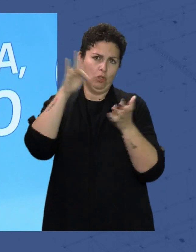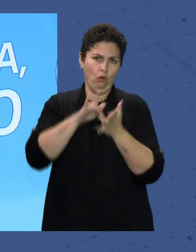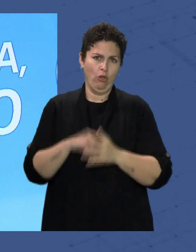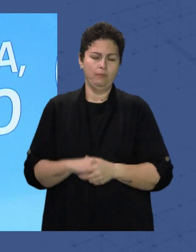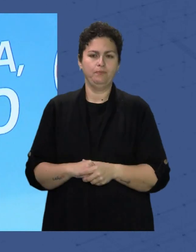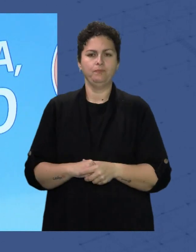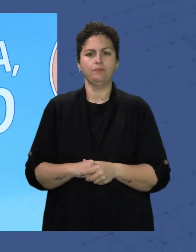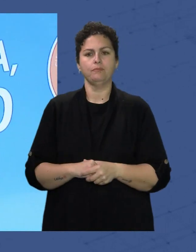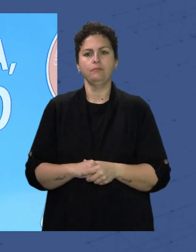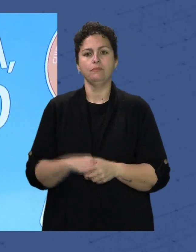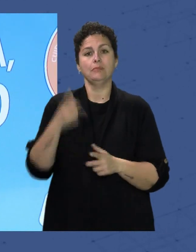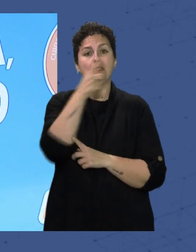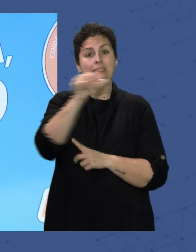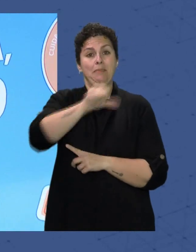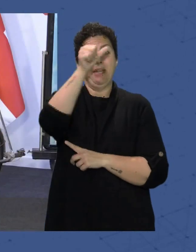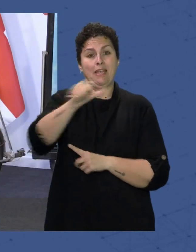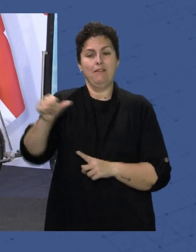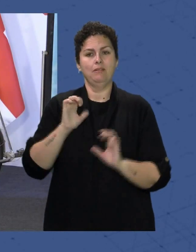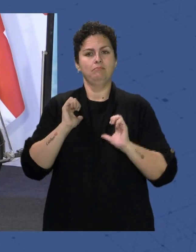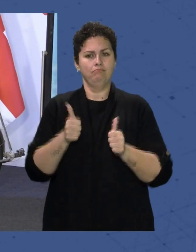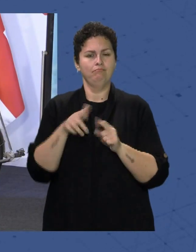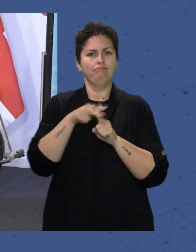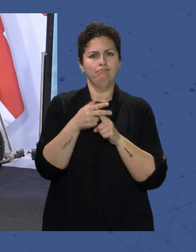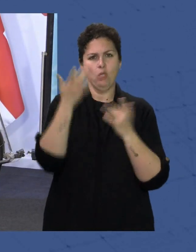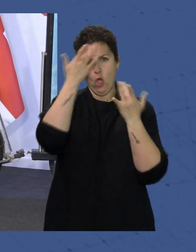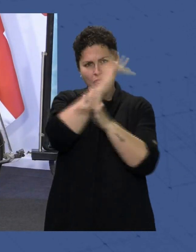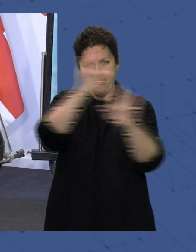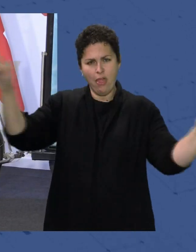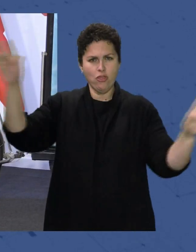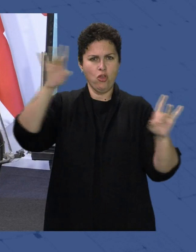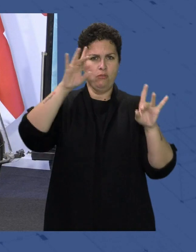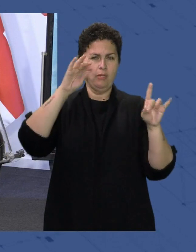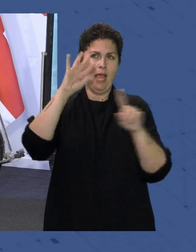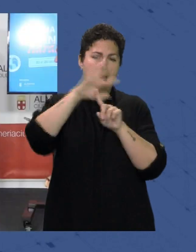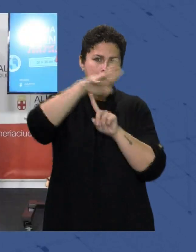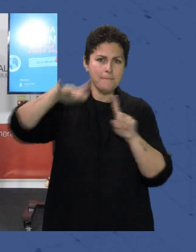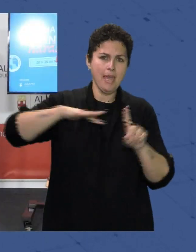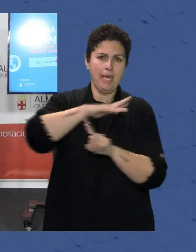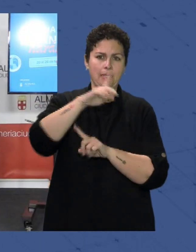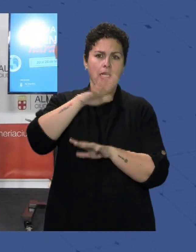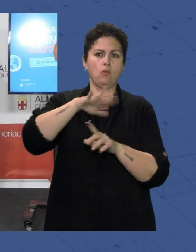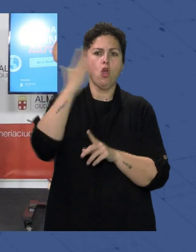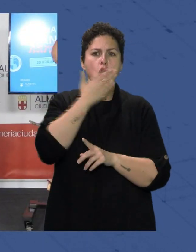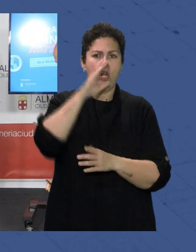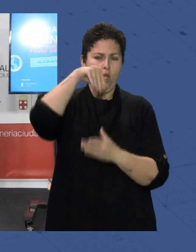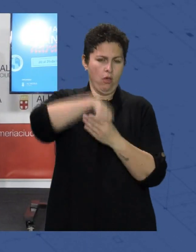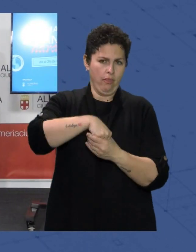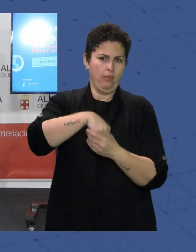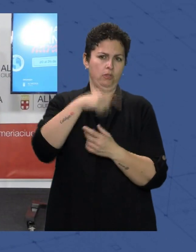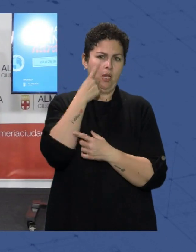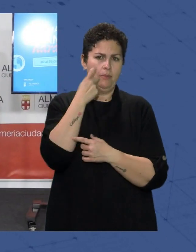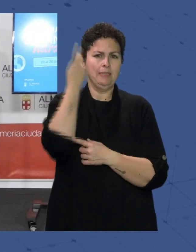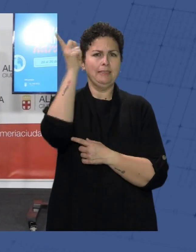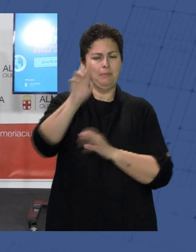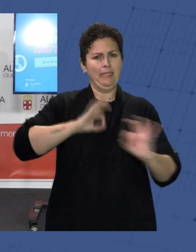Durante la semana que viene Se realizarán talleres De concienciación ambiental En las aulas De muchos colegios De la capital Y un teatro